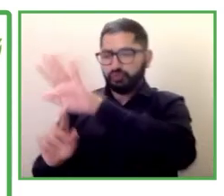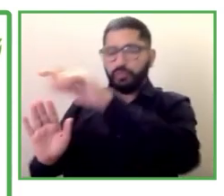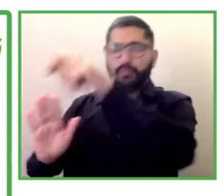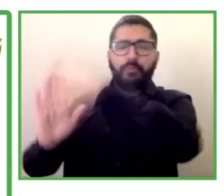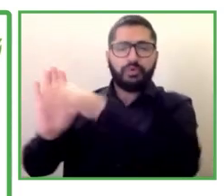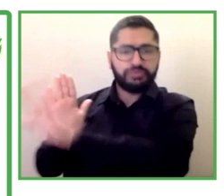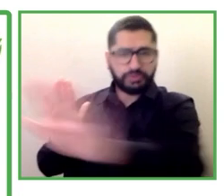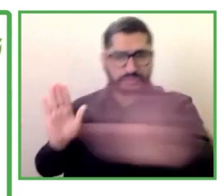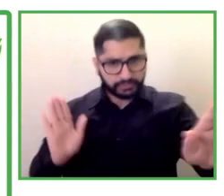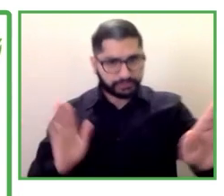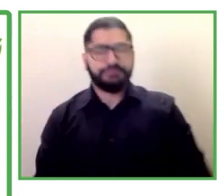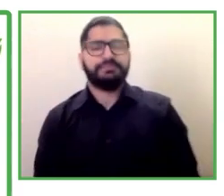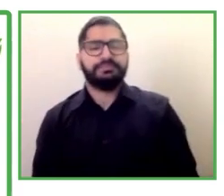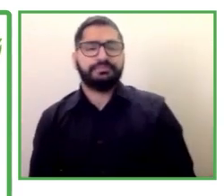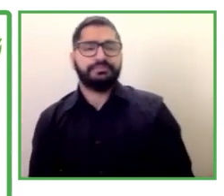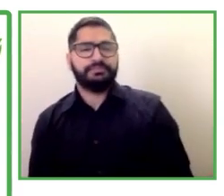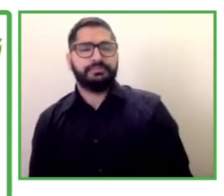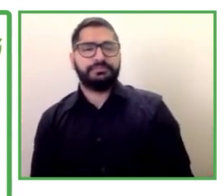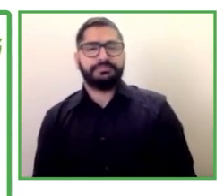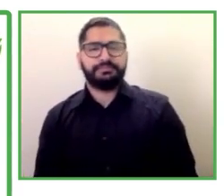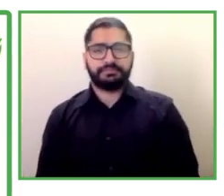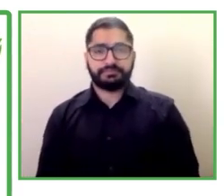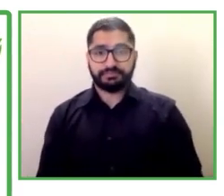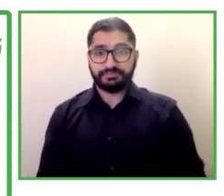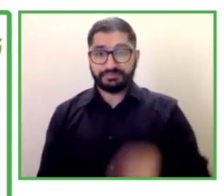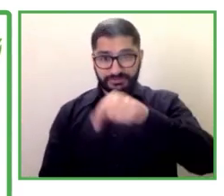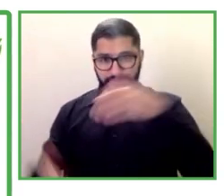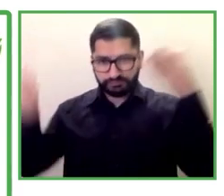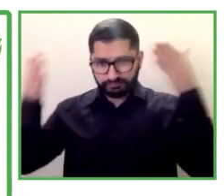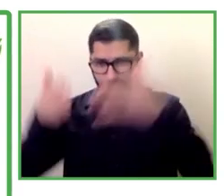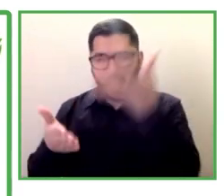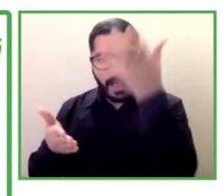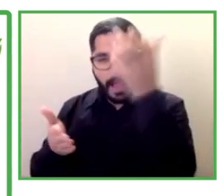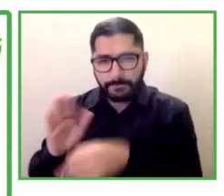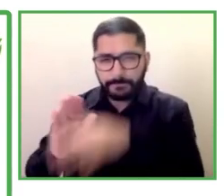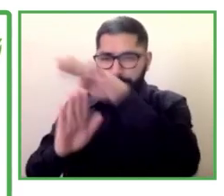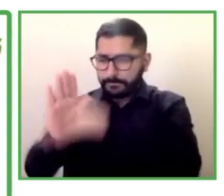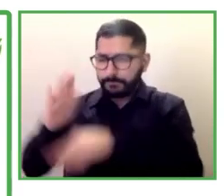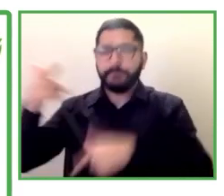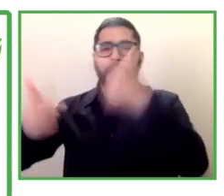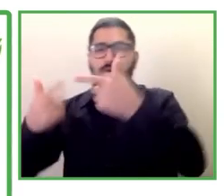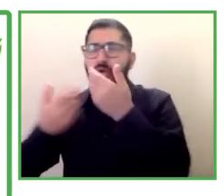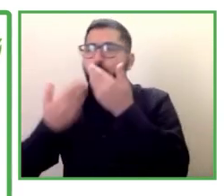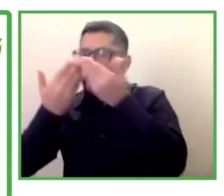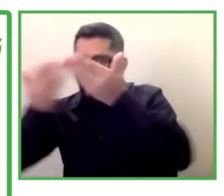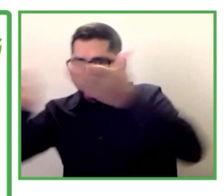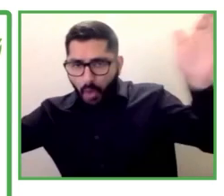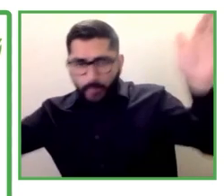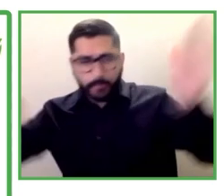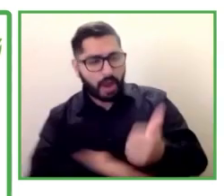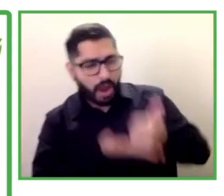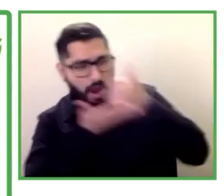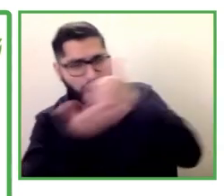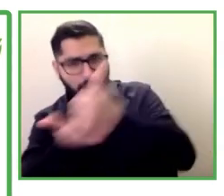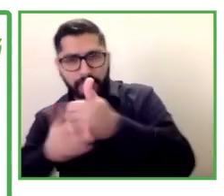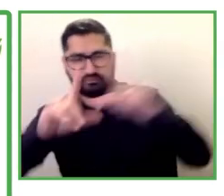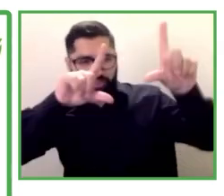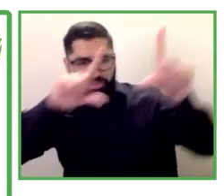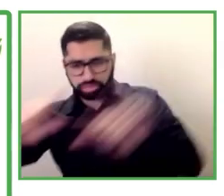y estos tienen políticas activas para ayudar a reducir las barreras y aumentar las oportunidades y a su vez